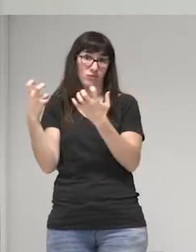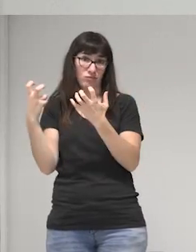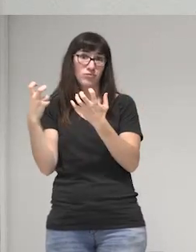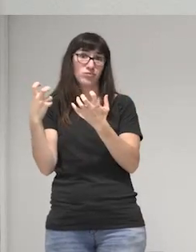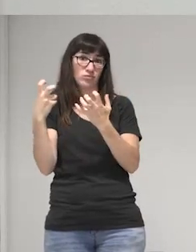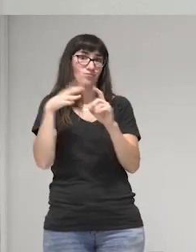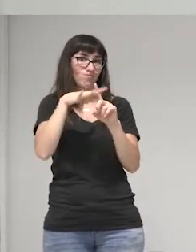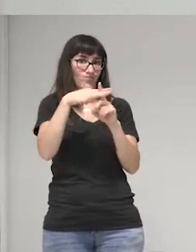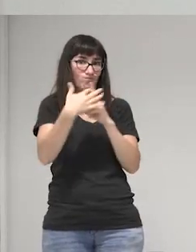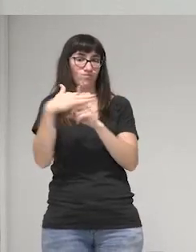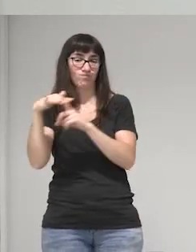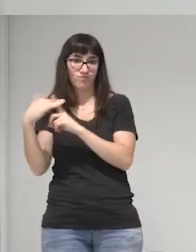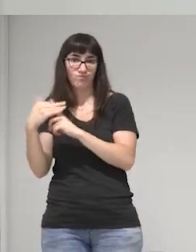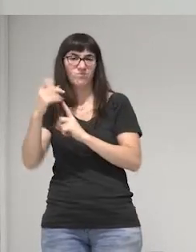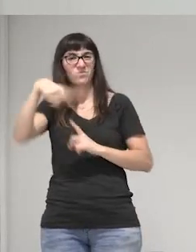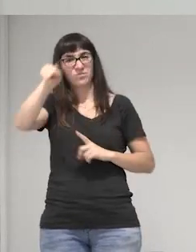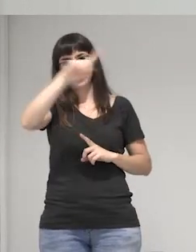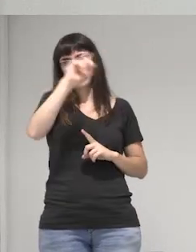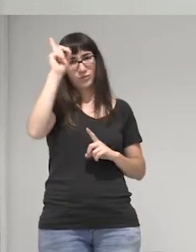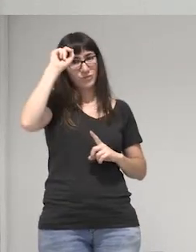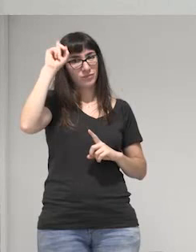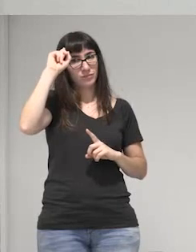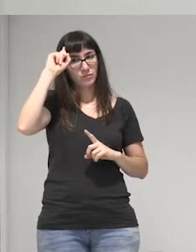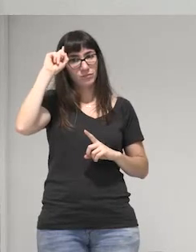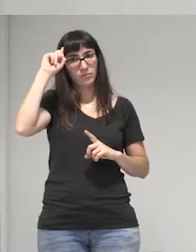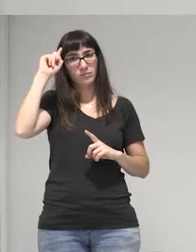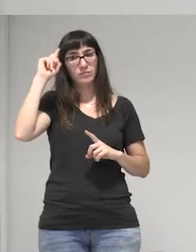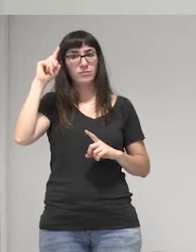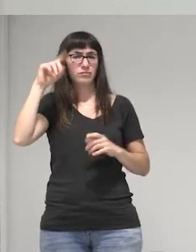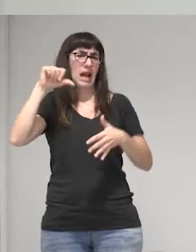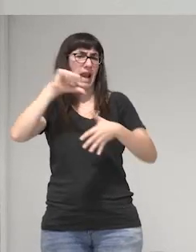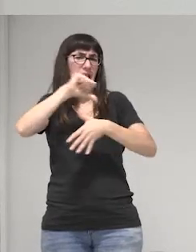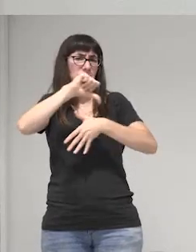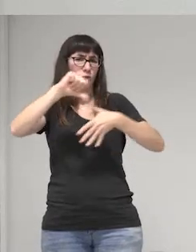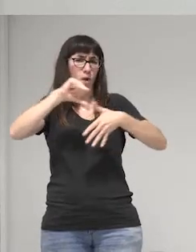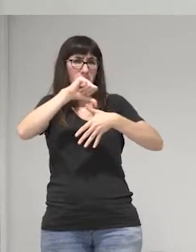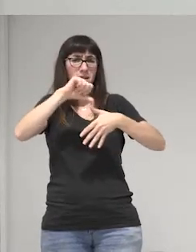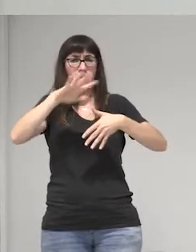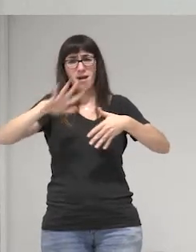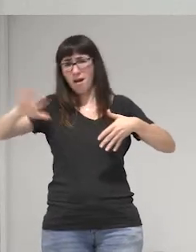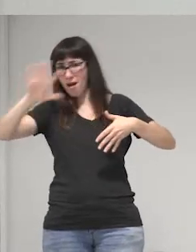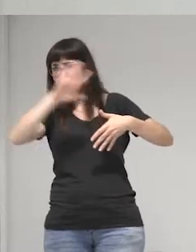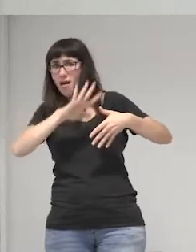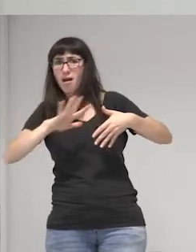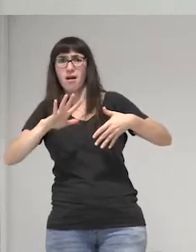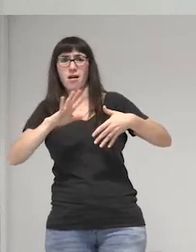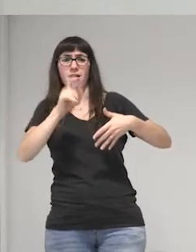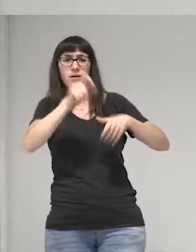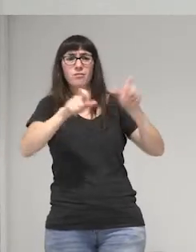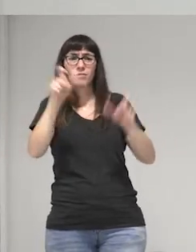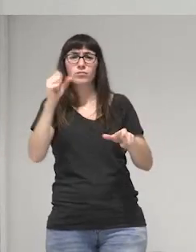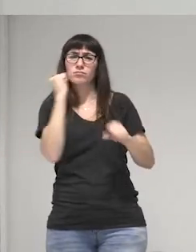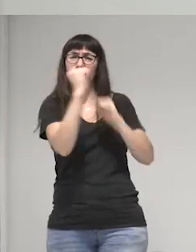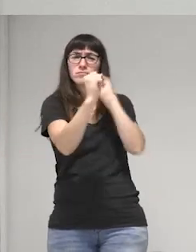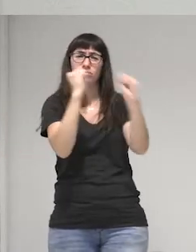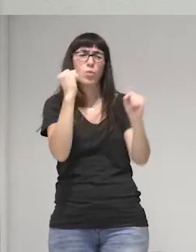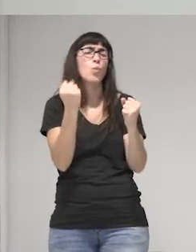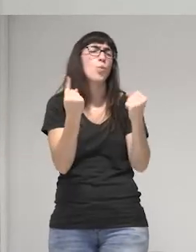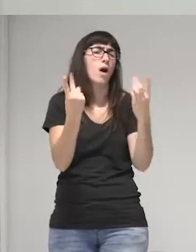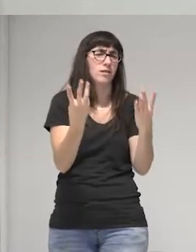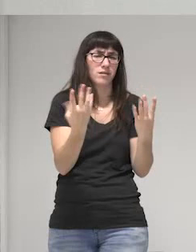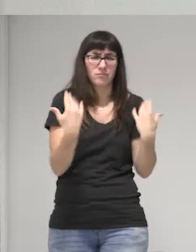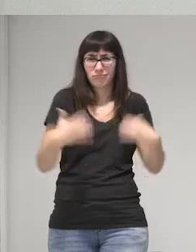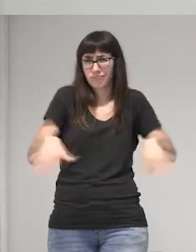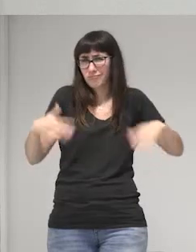ustedes no saben cuántas personas trans asesinan en Latinoamérica y el Caribe es un